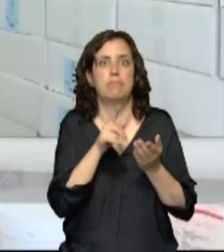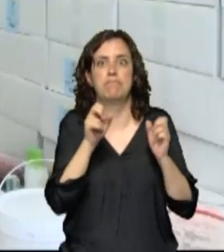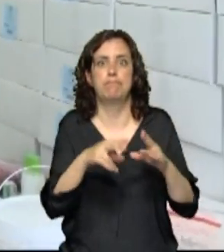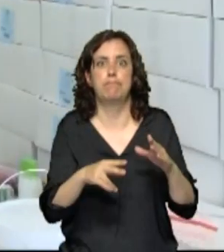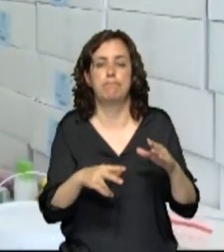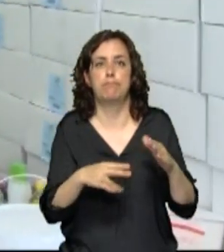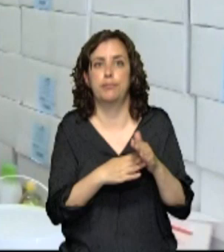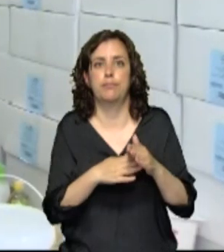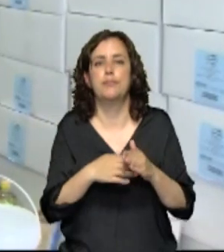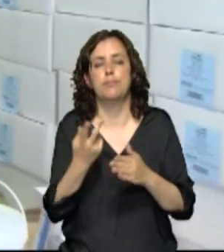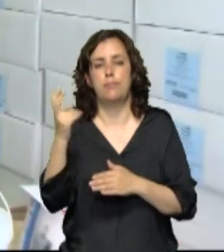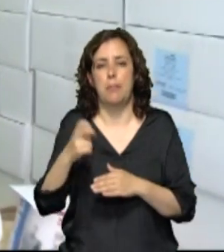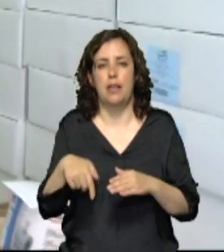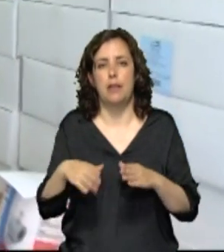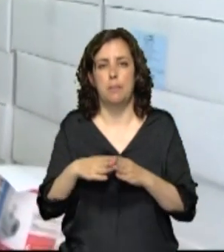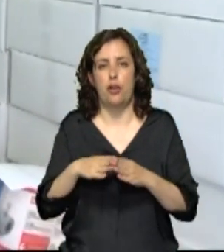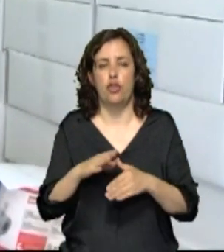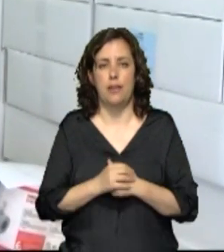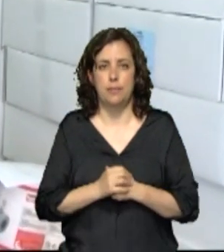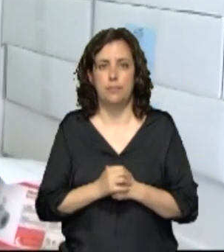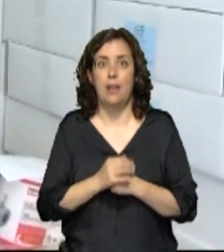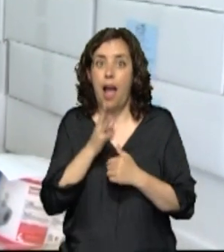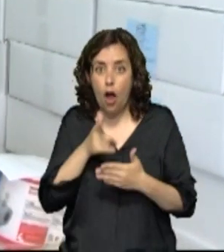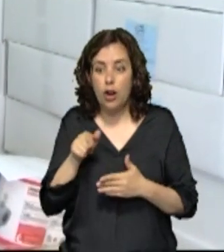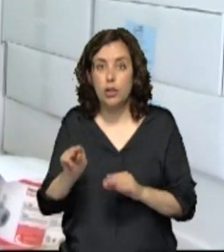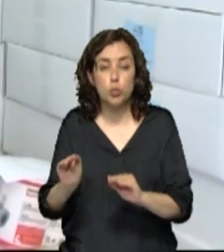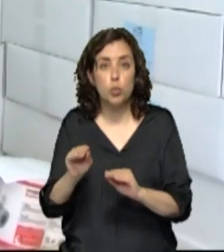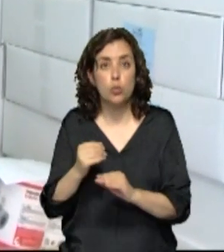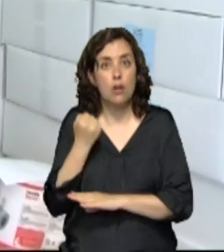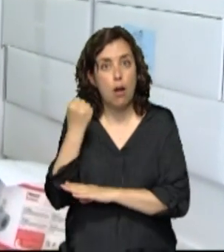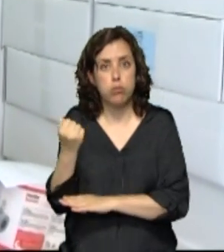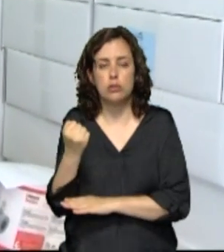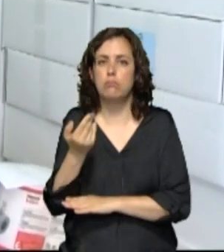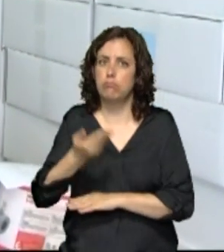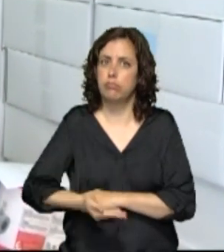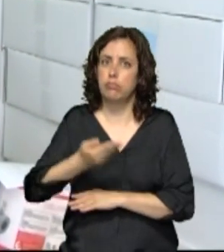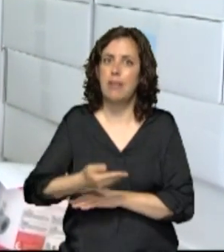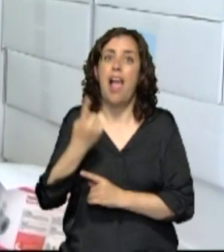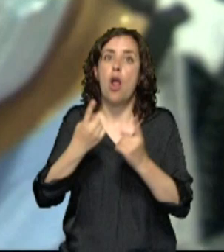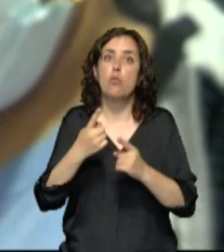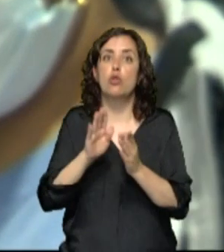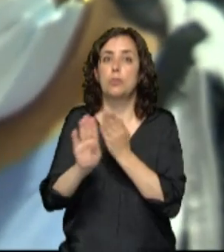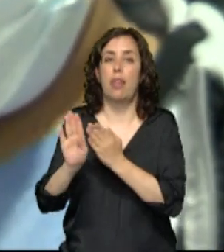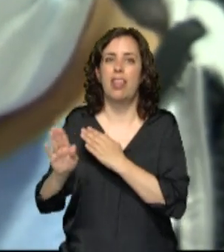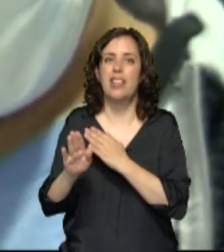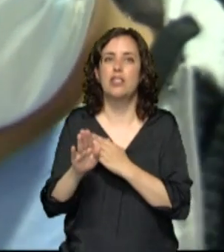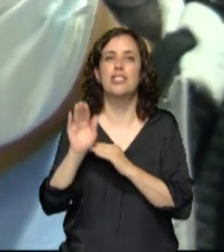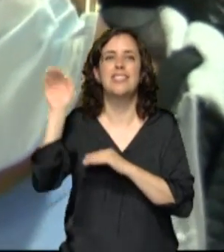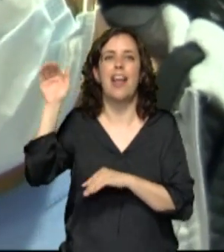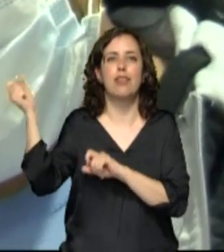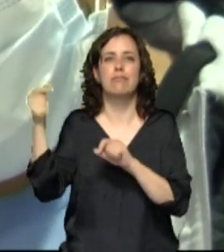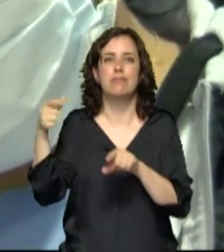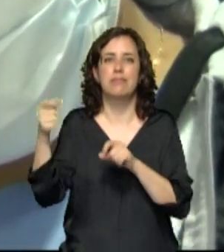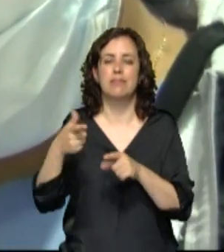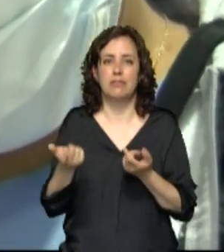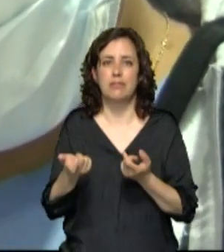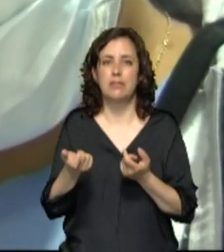la parroquia. Y ahora, más que nunca, es necesario su apoyo. Muchos de los vecinos, por su origen extranjero, han tenido más dificultades